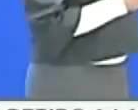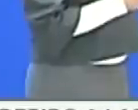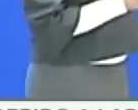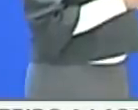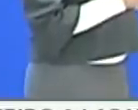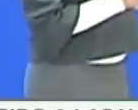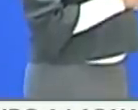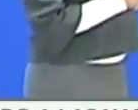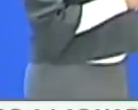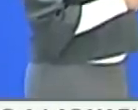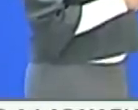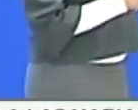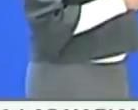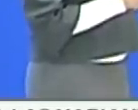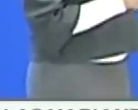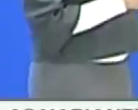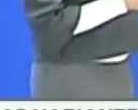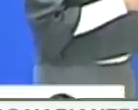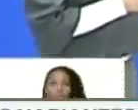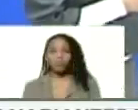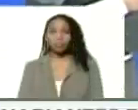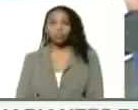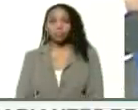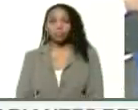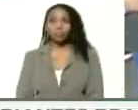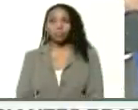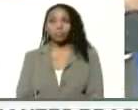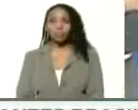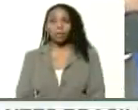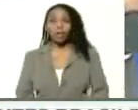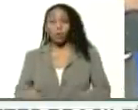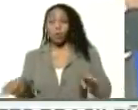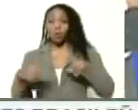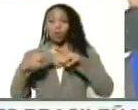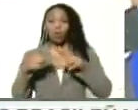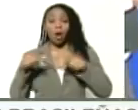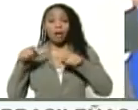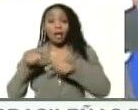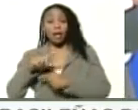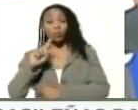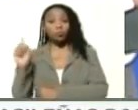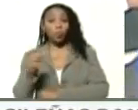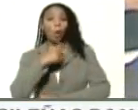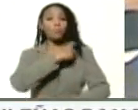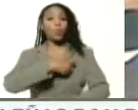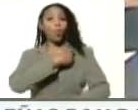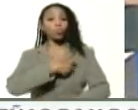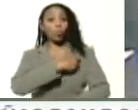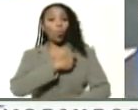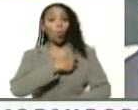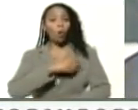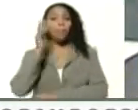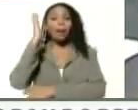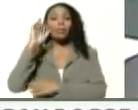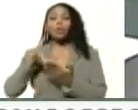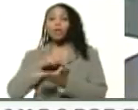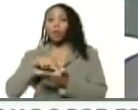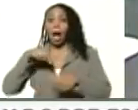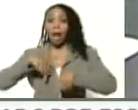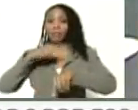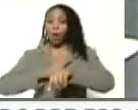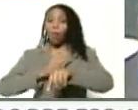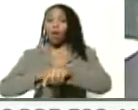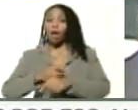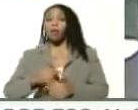Saludos, amigas y amigos de Venezolana de Televisión. A esta hora nos encontramos en el hemiciclo protocolar del Parlamento Nacional, donde a esta hora